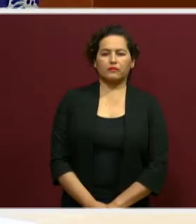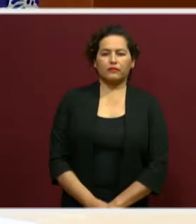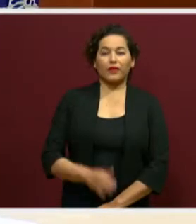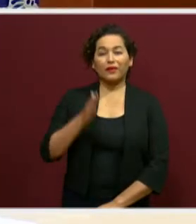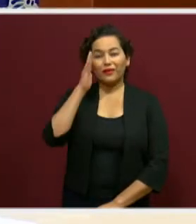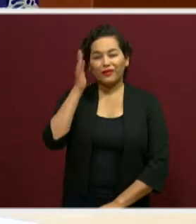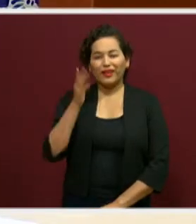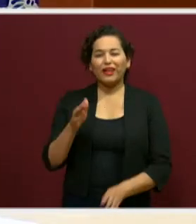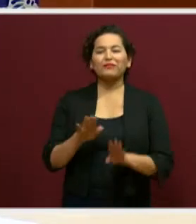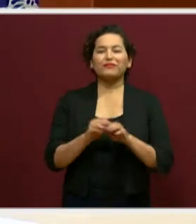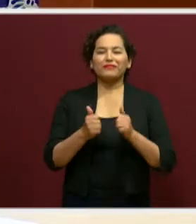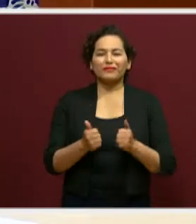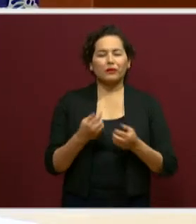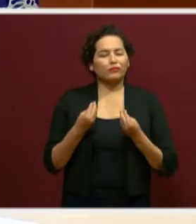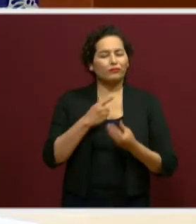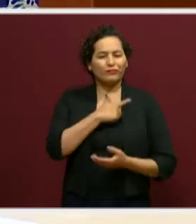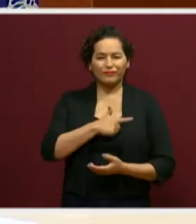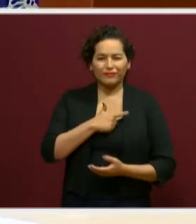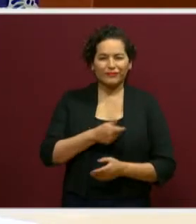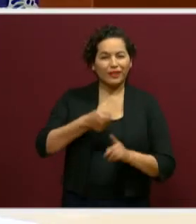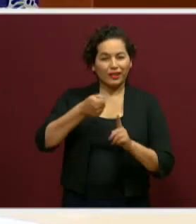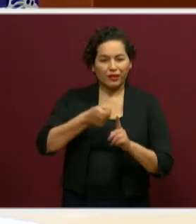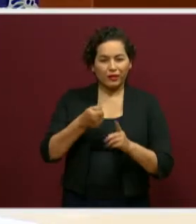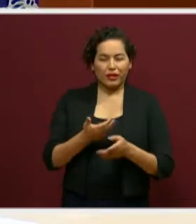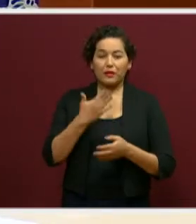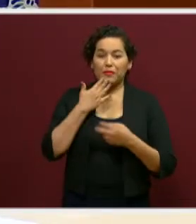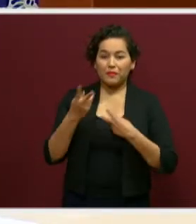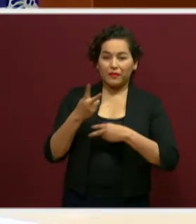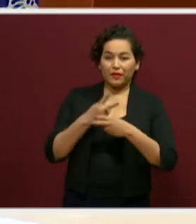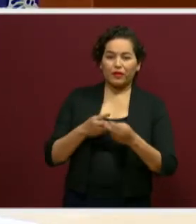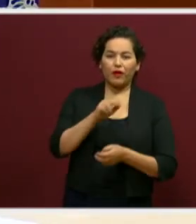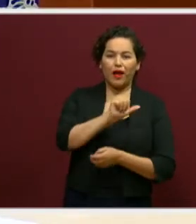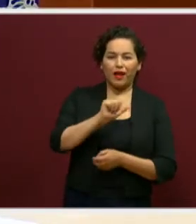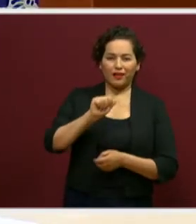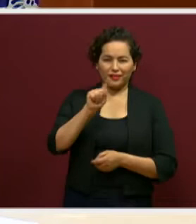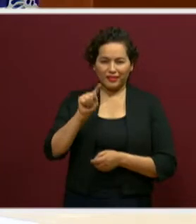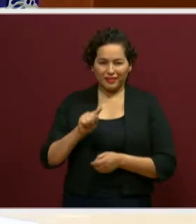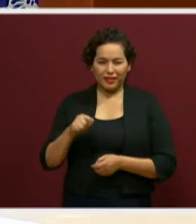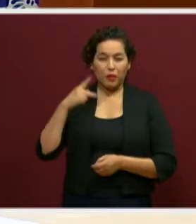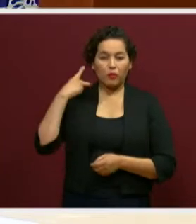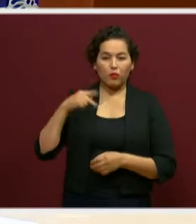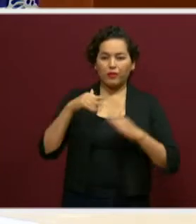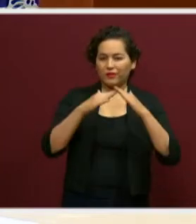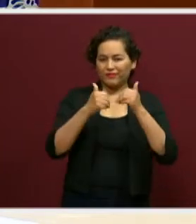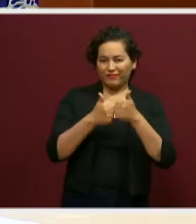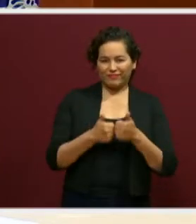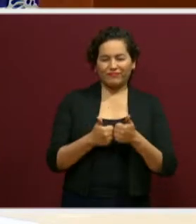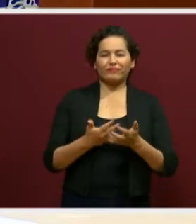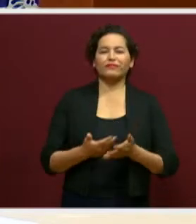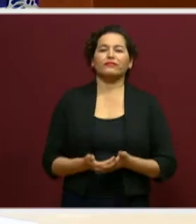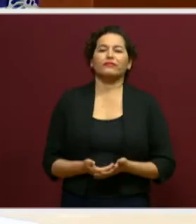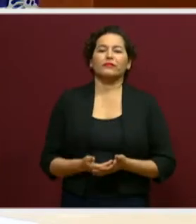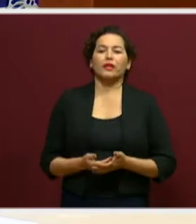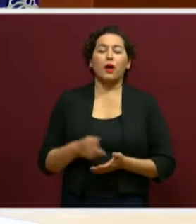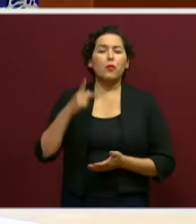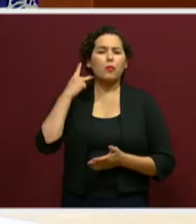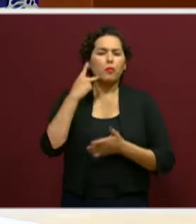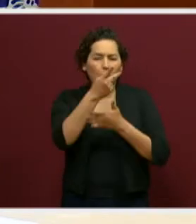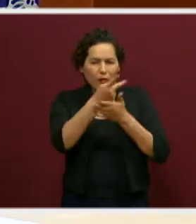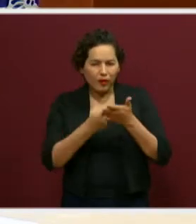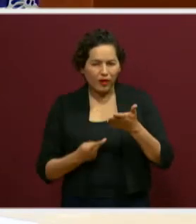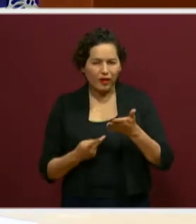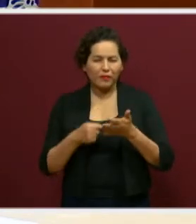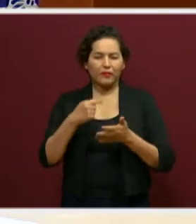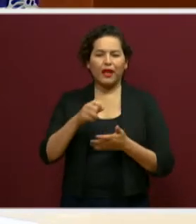¿Qué tal? ¿Cómo está? Me da muchísimo gusto saludarlo. Bienvenido a De la A a la Z, Puebla en Casa, un programa de Z Televisión.